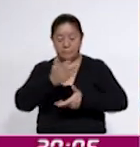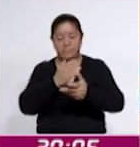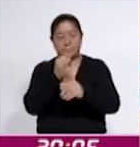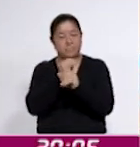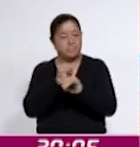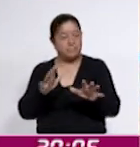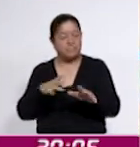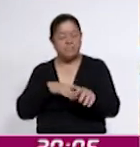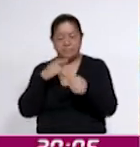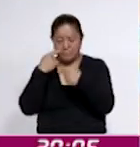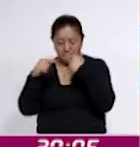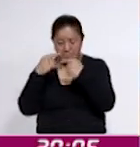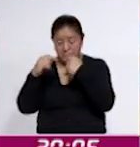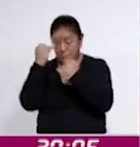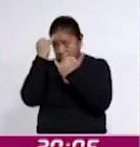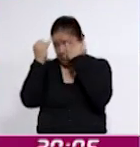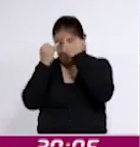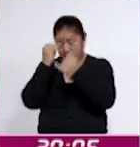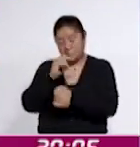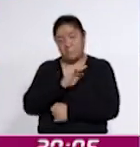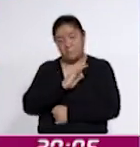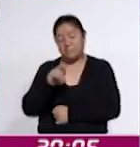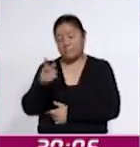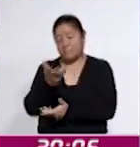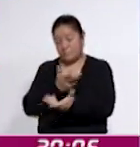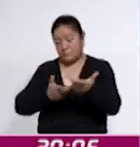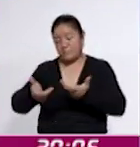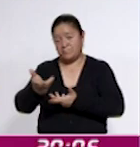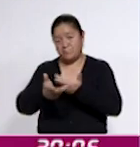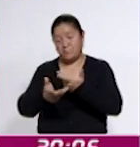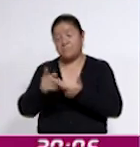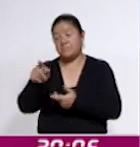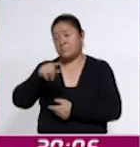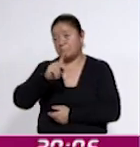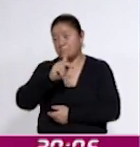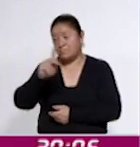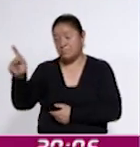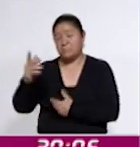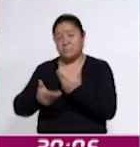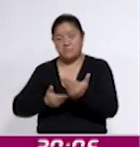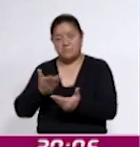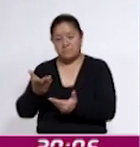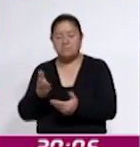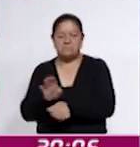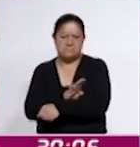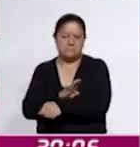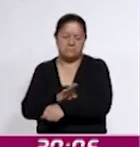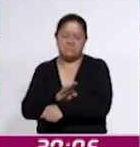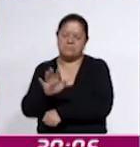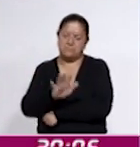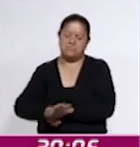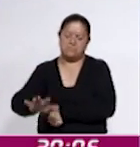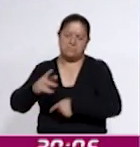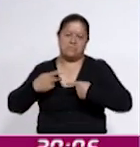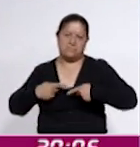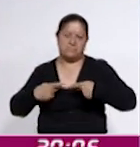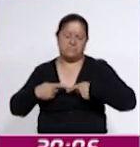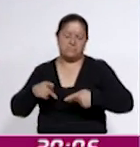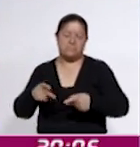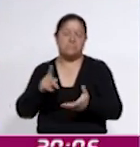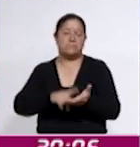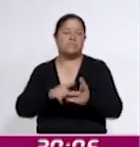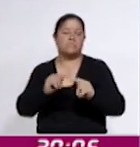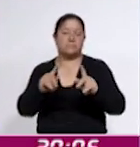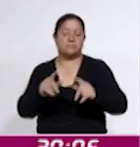discutir ideas que puedan contribuir a mejorar los servicios del instituto, y en consecuencia, beneficiar a sus derechohabientes en la